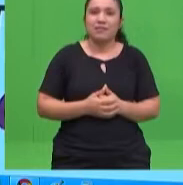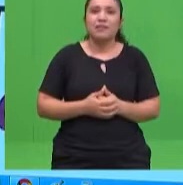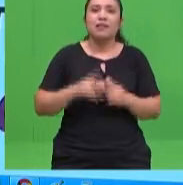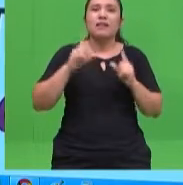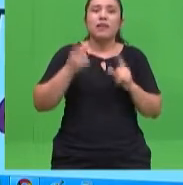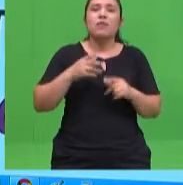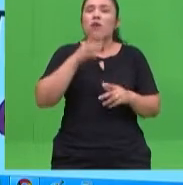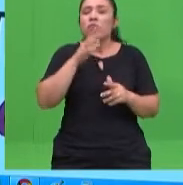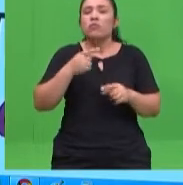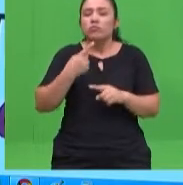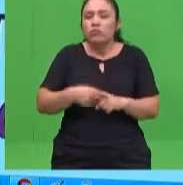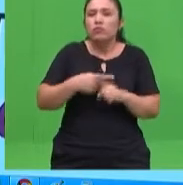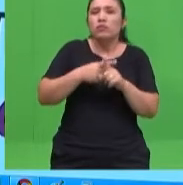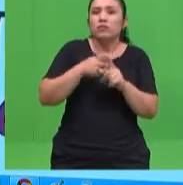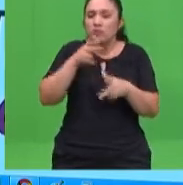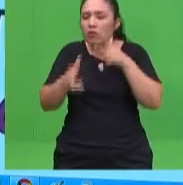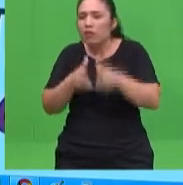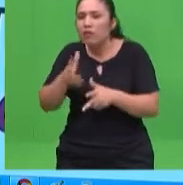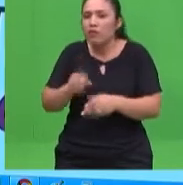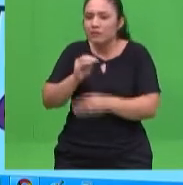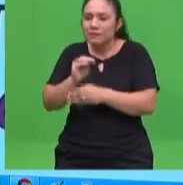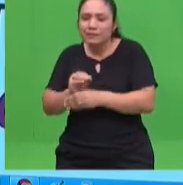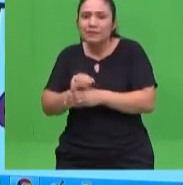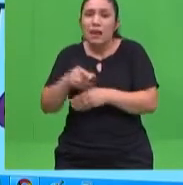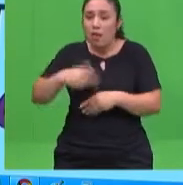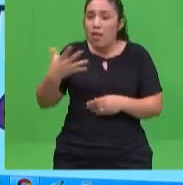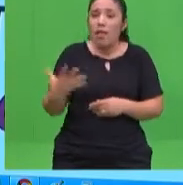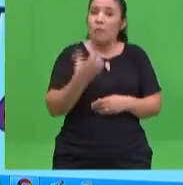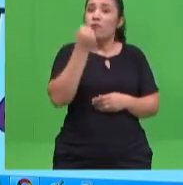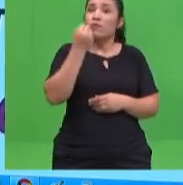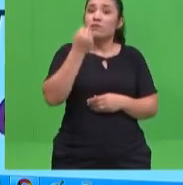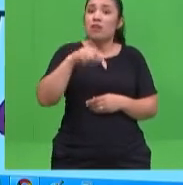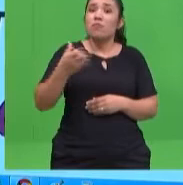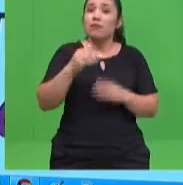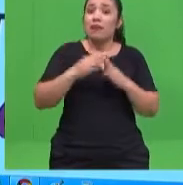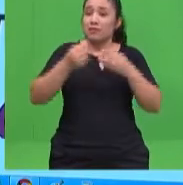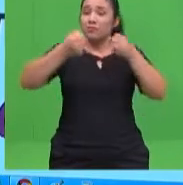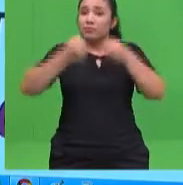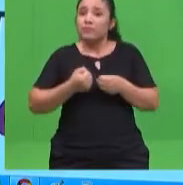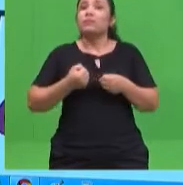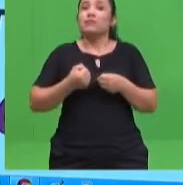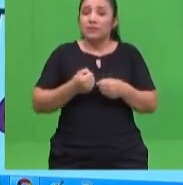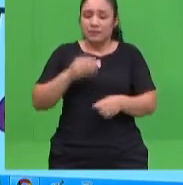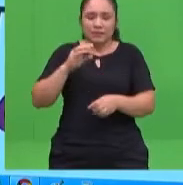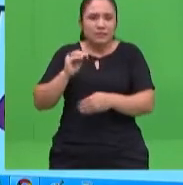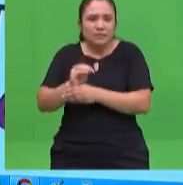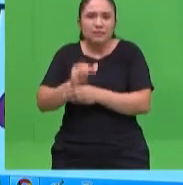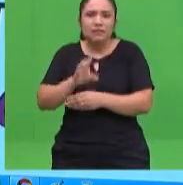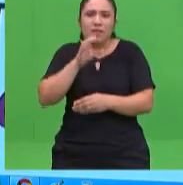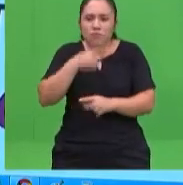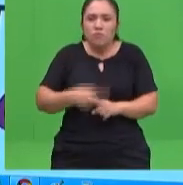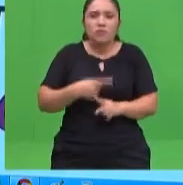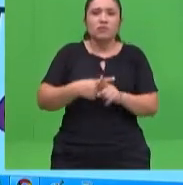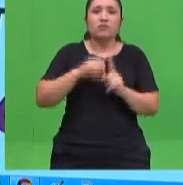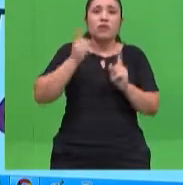es la crianza positiva de nuestros hijos aprovechando este momento en que estamos en casa, en que nuestros hijos están en casa y el Ministerio de